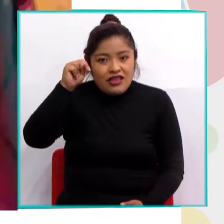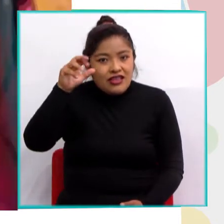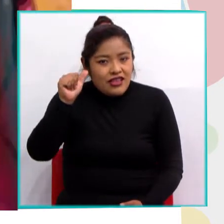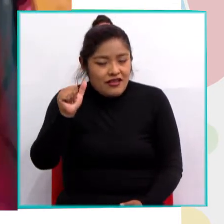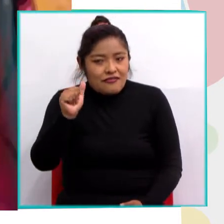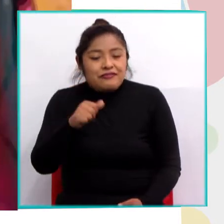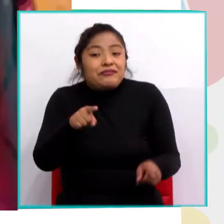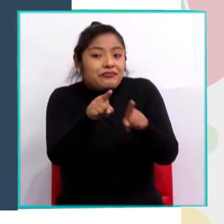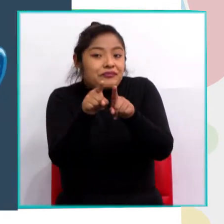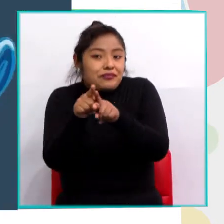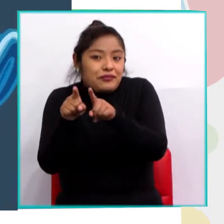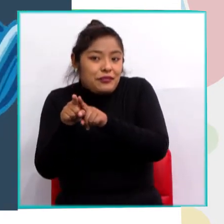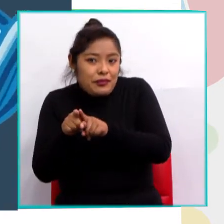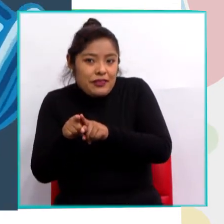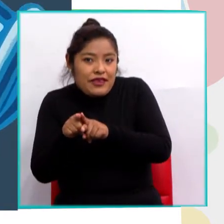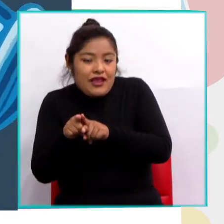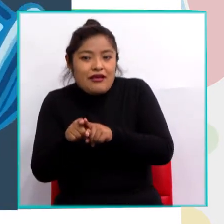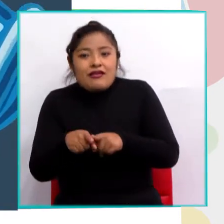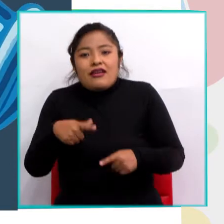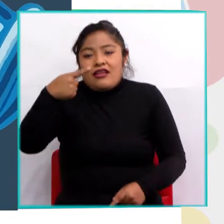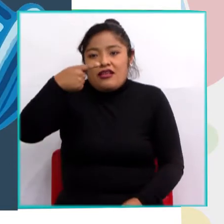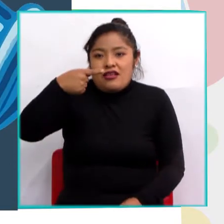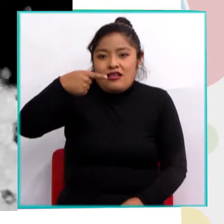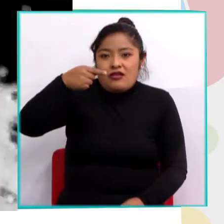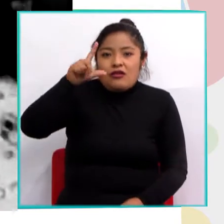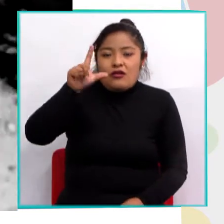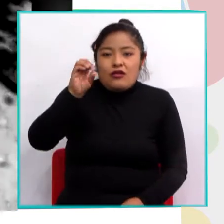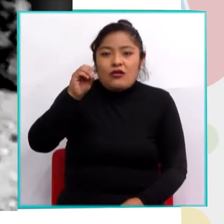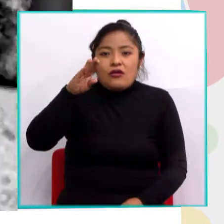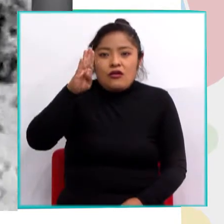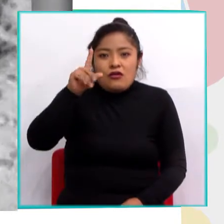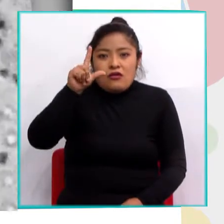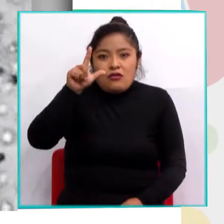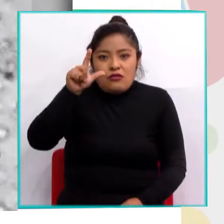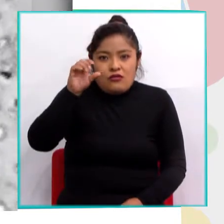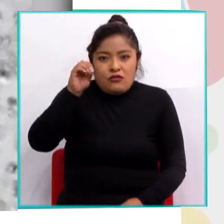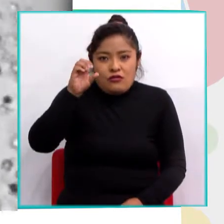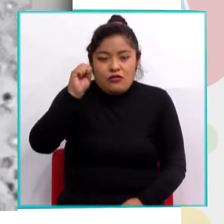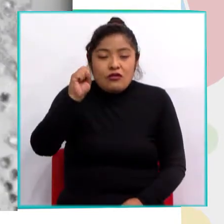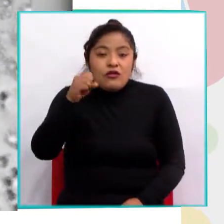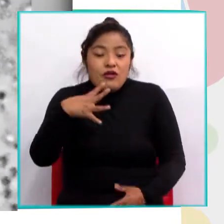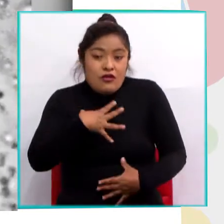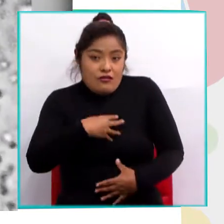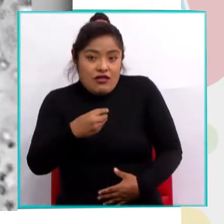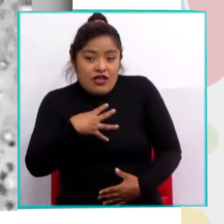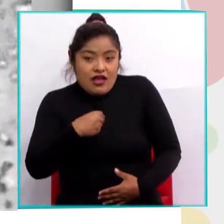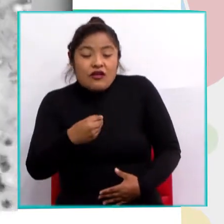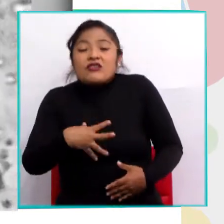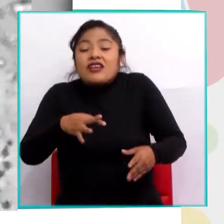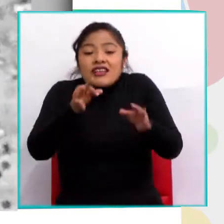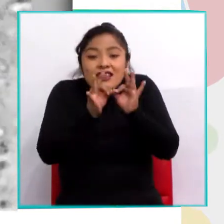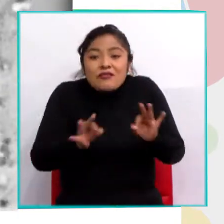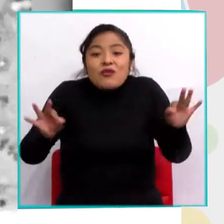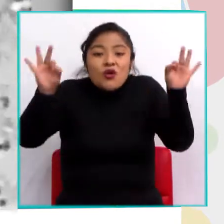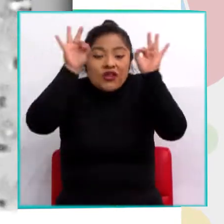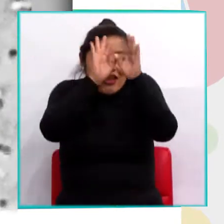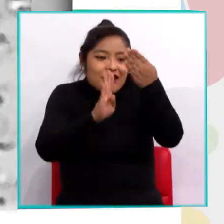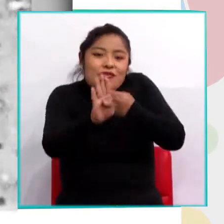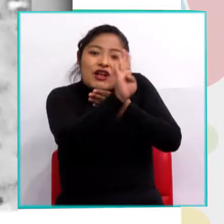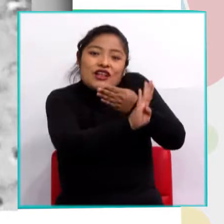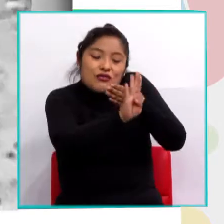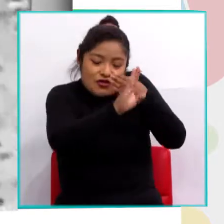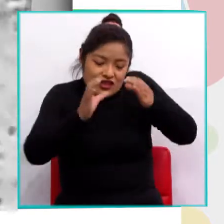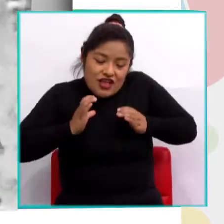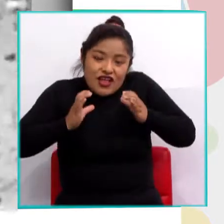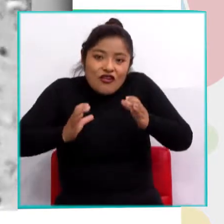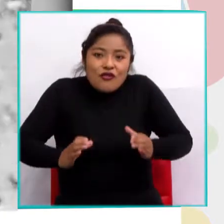También los glóbulos blancos van a ser importantes para la protección del cuerpo. Como